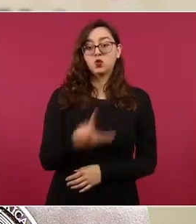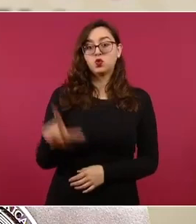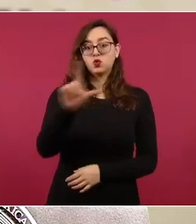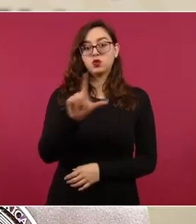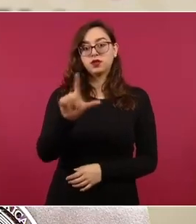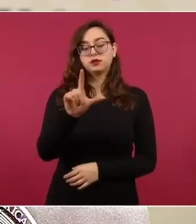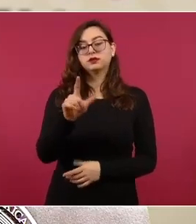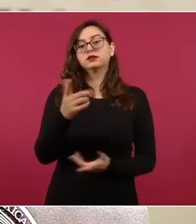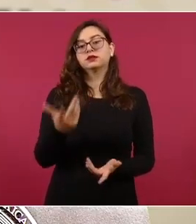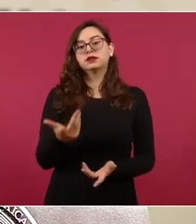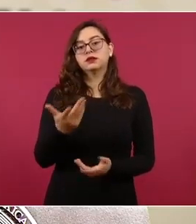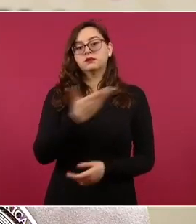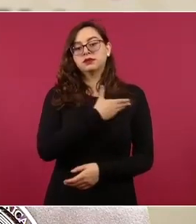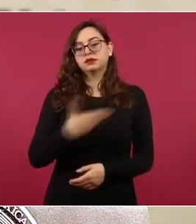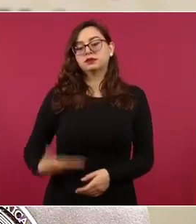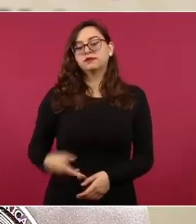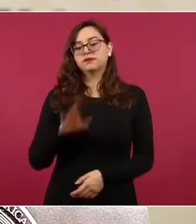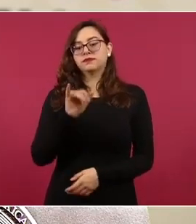de la tarde.